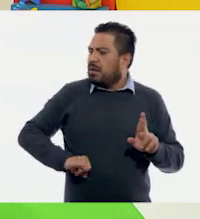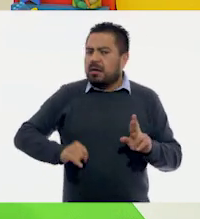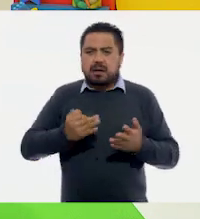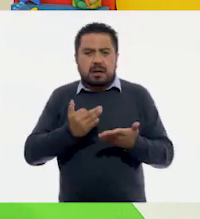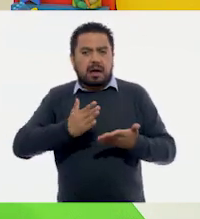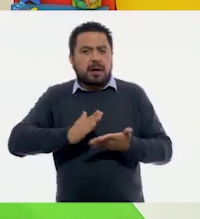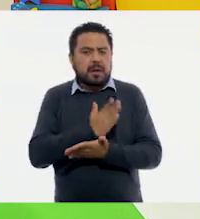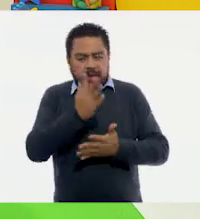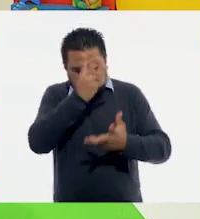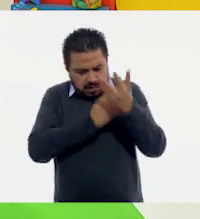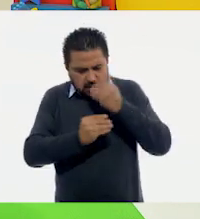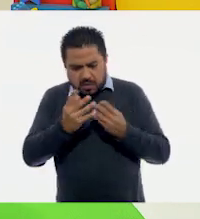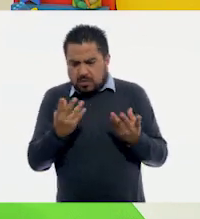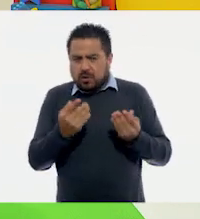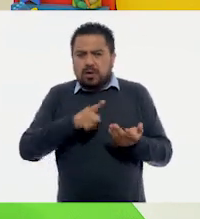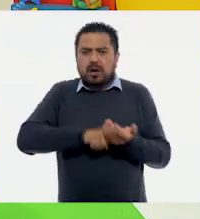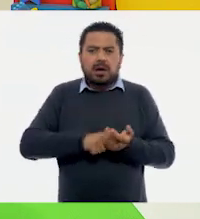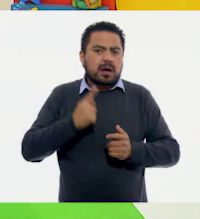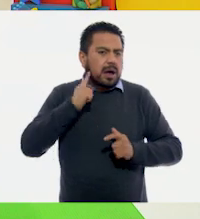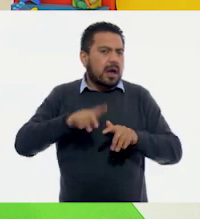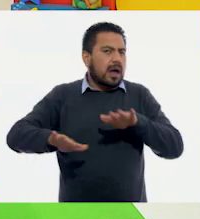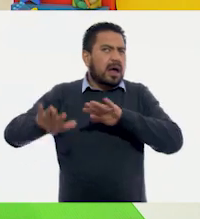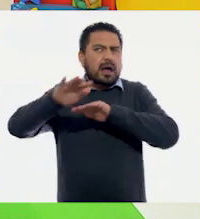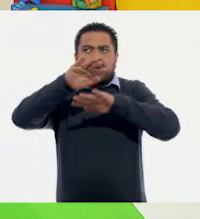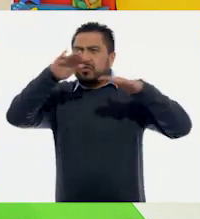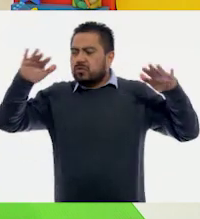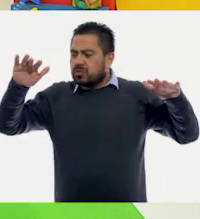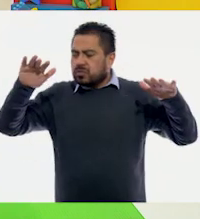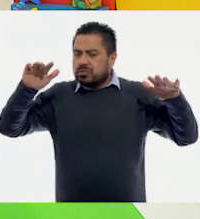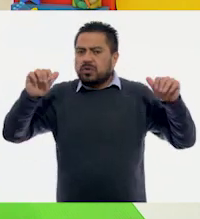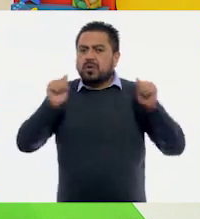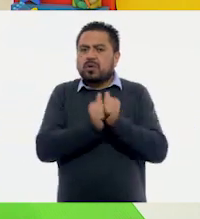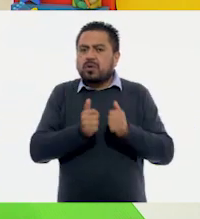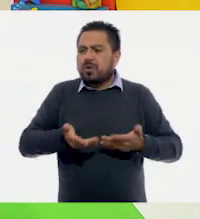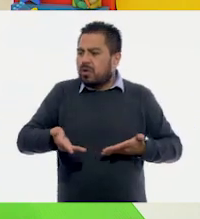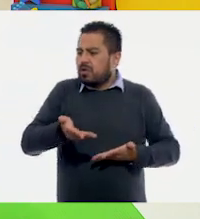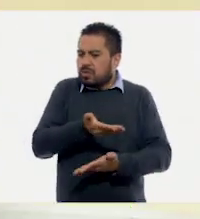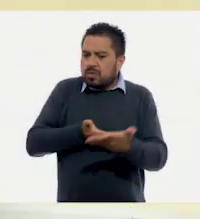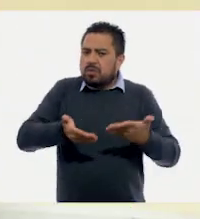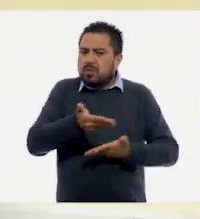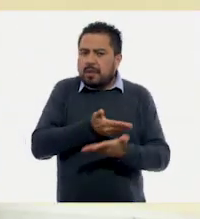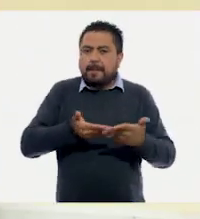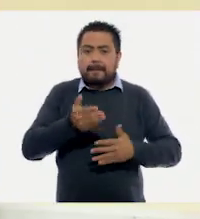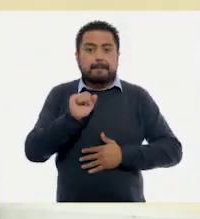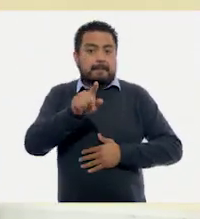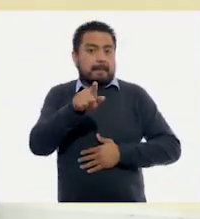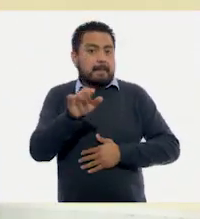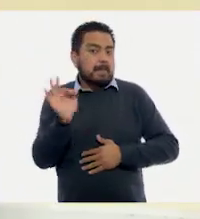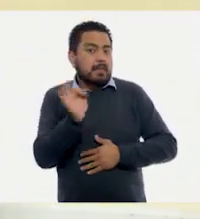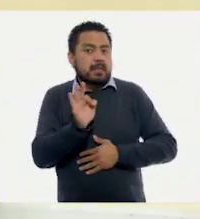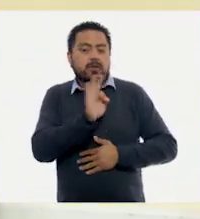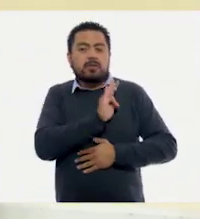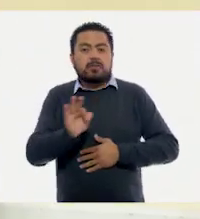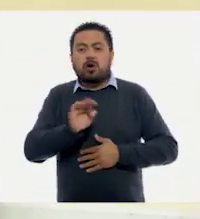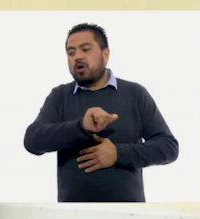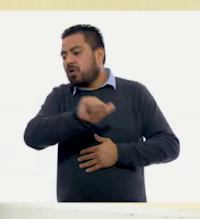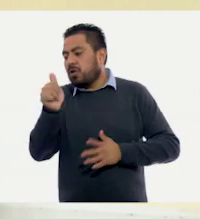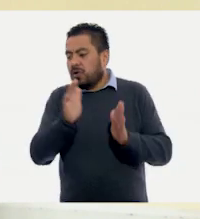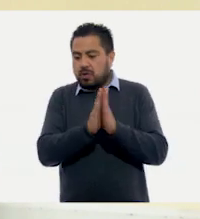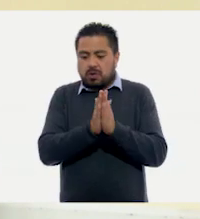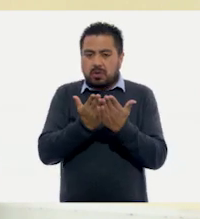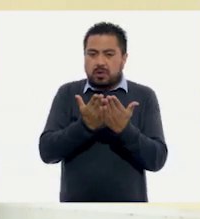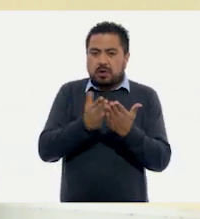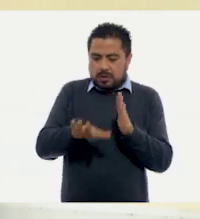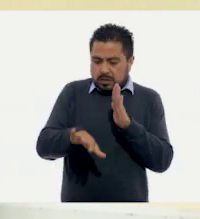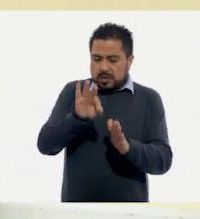aprenderán mucho al escuchar a los adultos o personas mayores con quienes conviven. Si te es posible, consulta otros libros